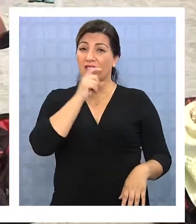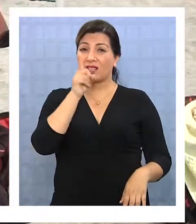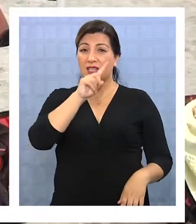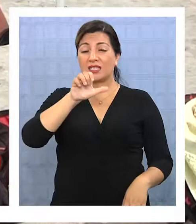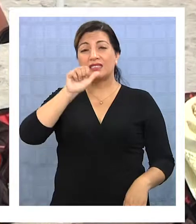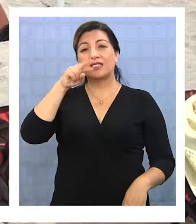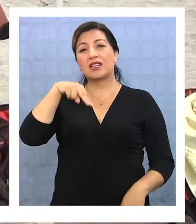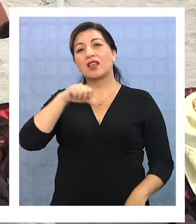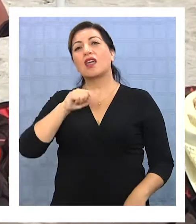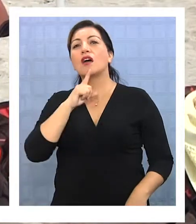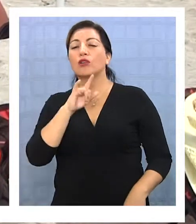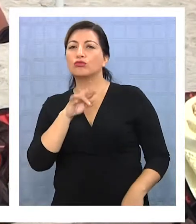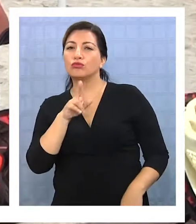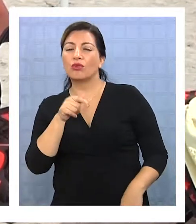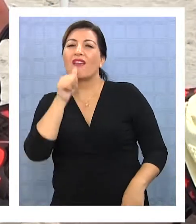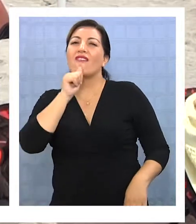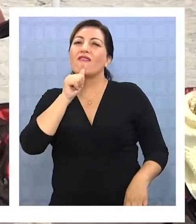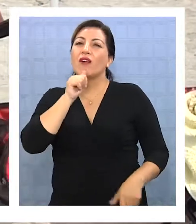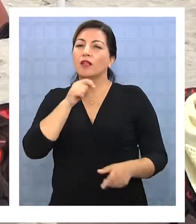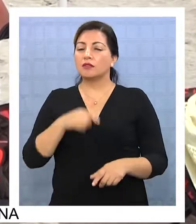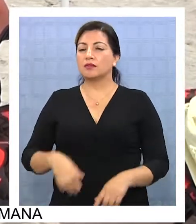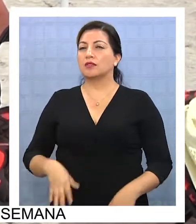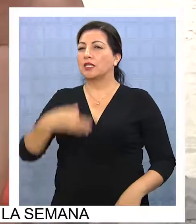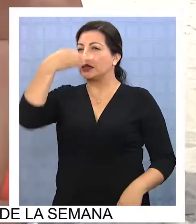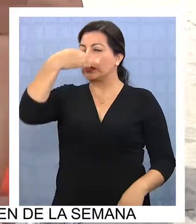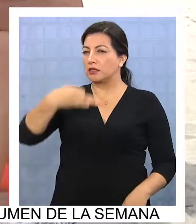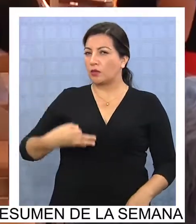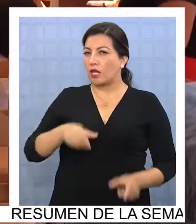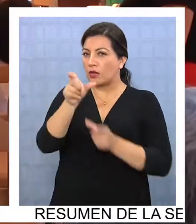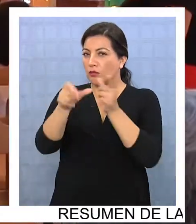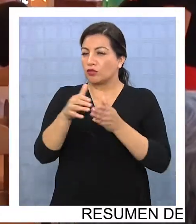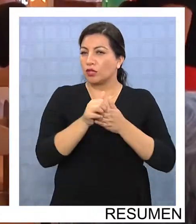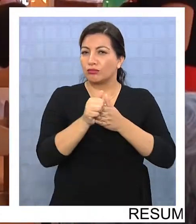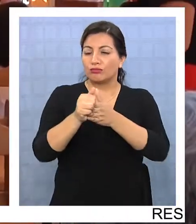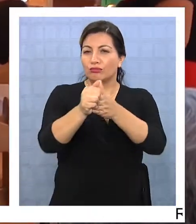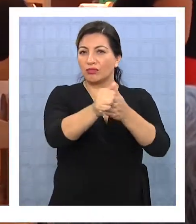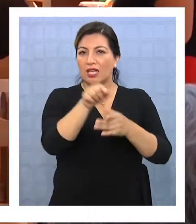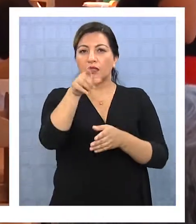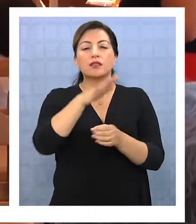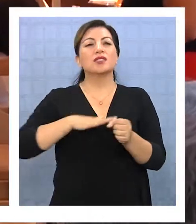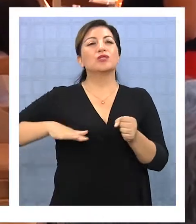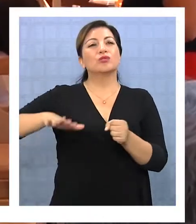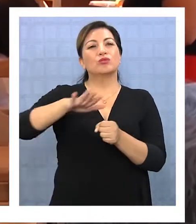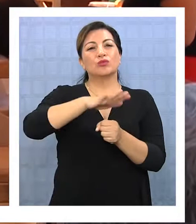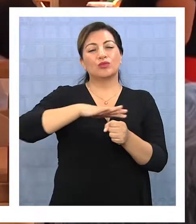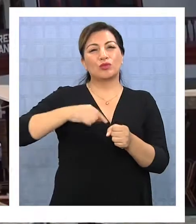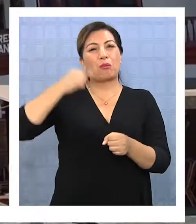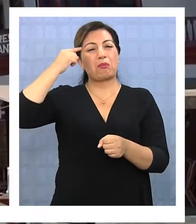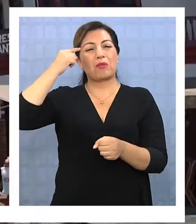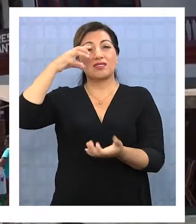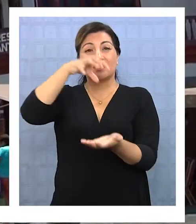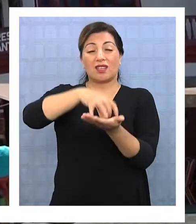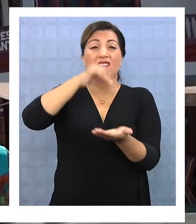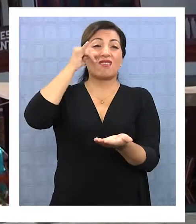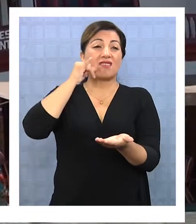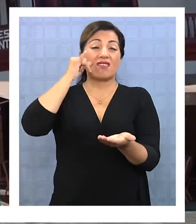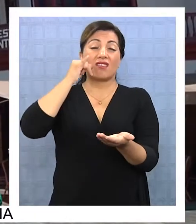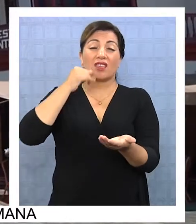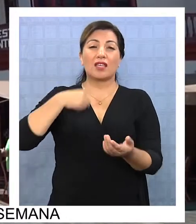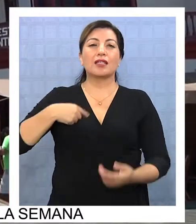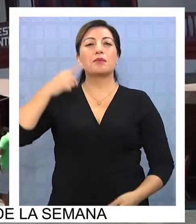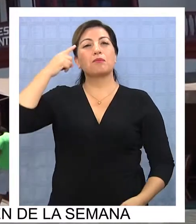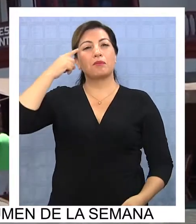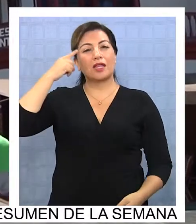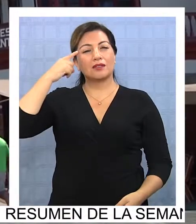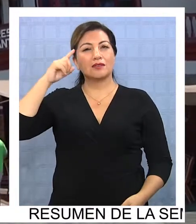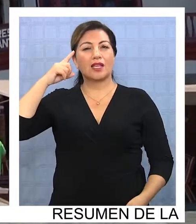Sarnatur apunta directamente a la falta de seguridad para los turistas. Situación que, según admiten, aleja Iquique de ser la ciudad turística que exueña